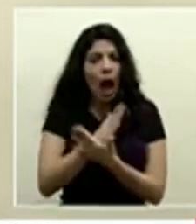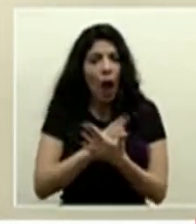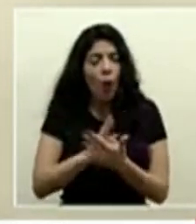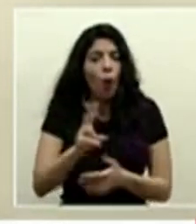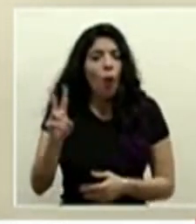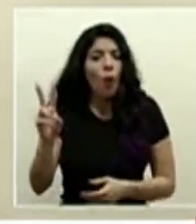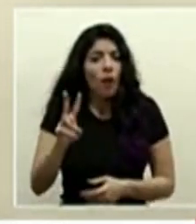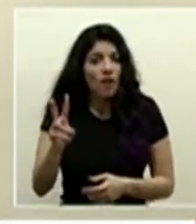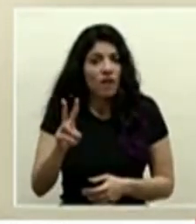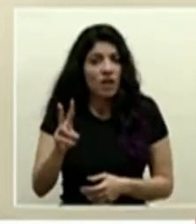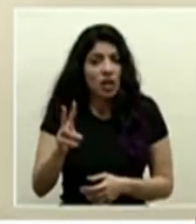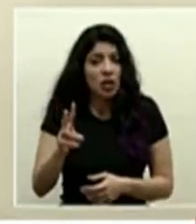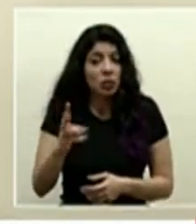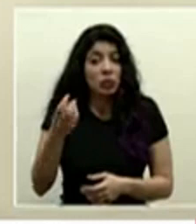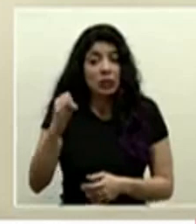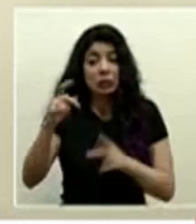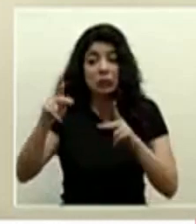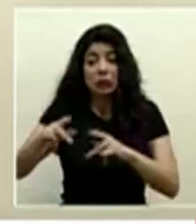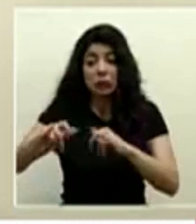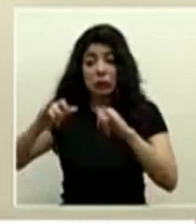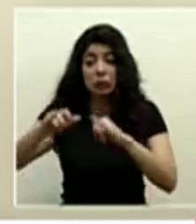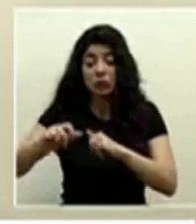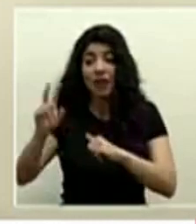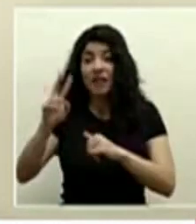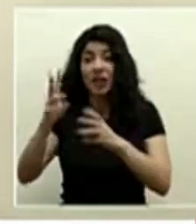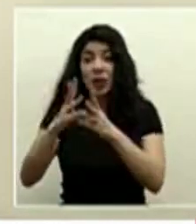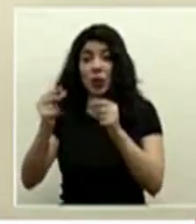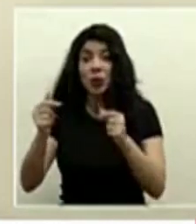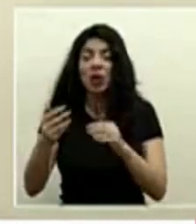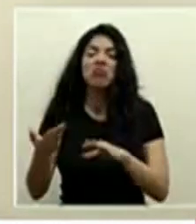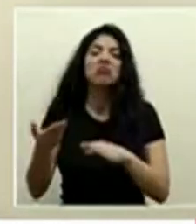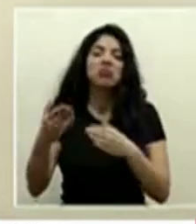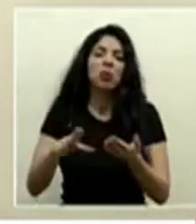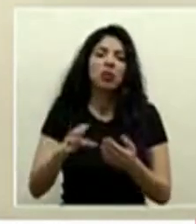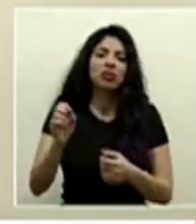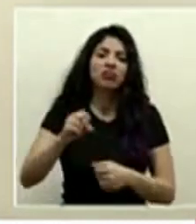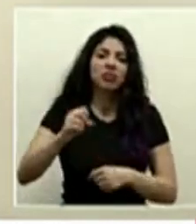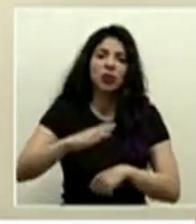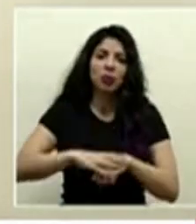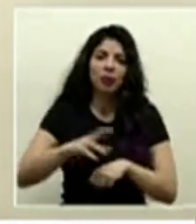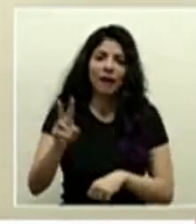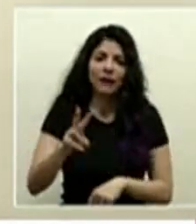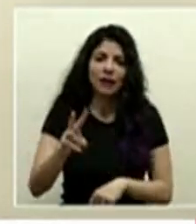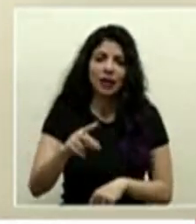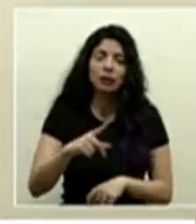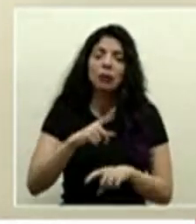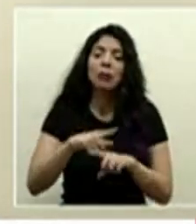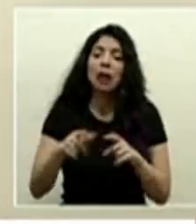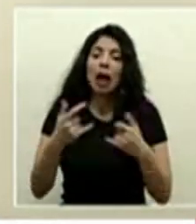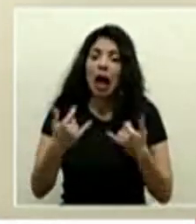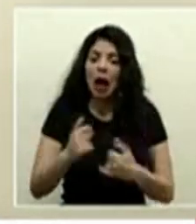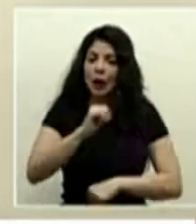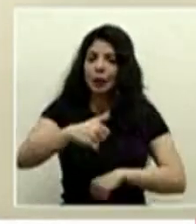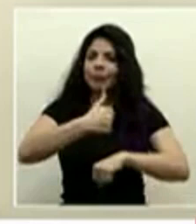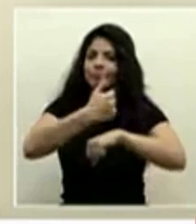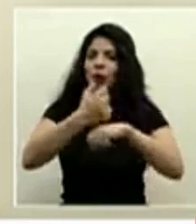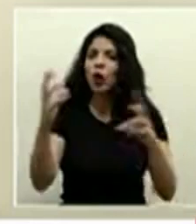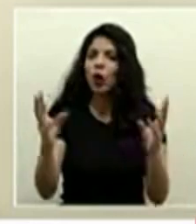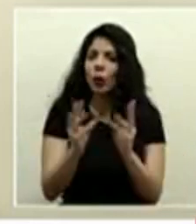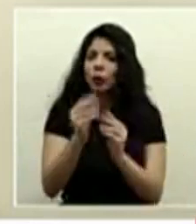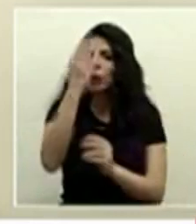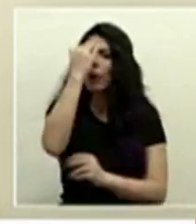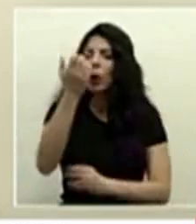aunque el virus si su estancia es prolongada ya no está presente pues la causa de muerte sí va a ser por el virus pero en eso estamos conformando esa comisión porque también